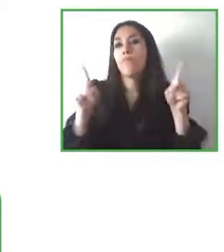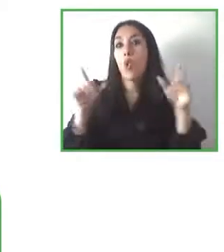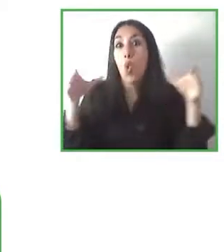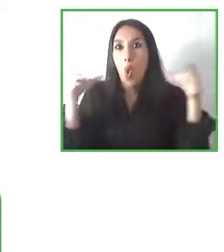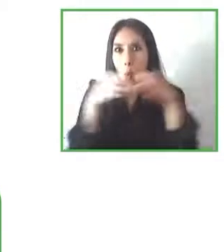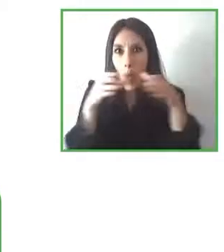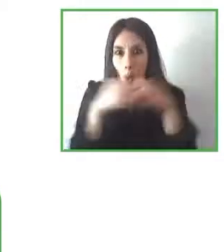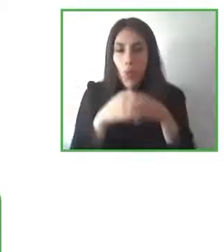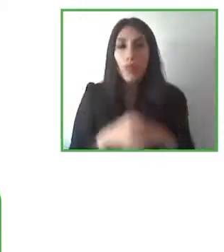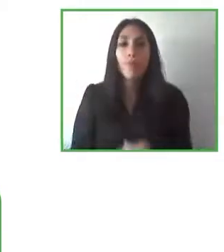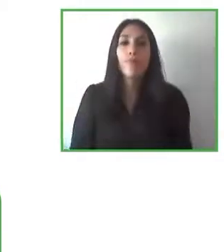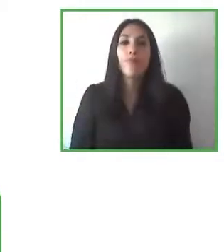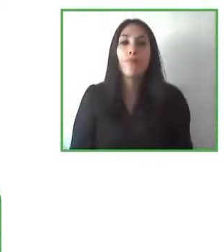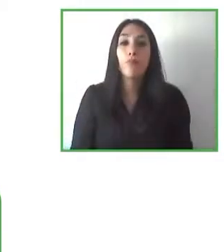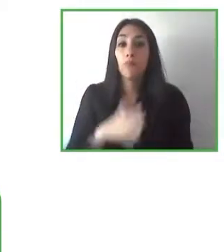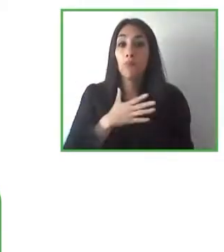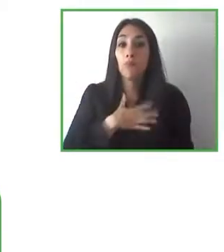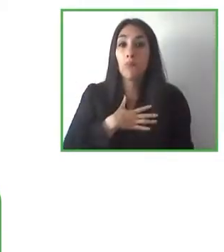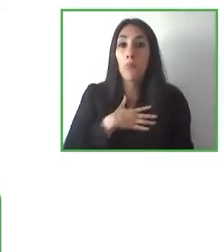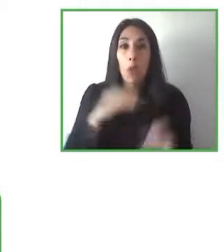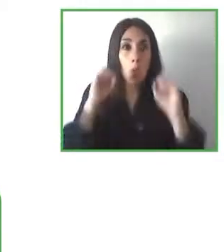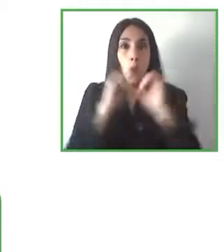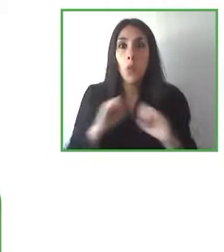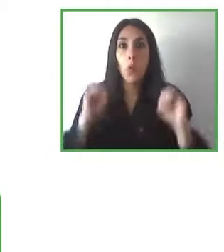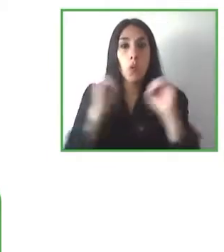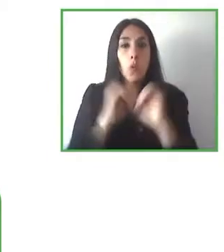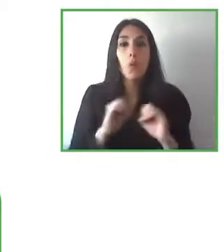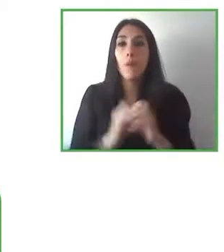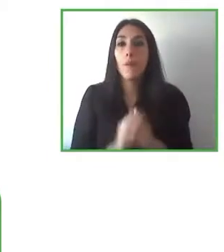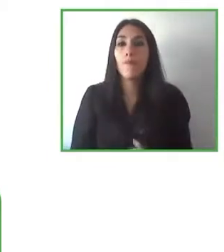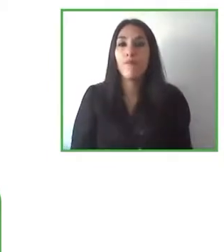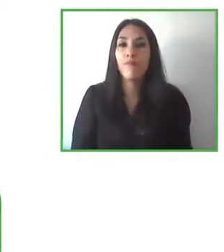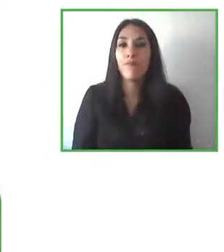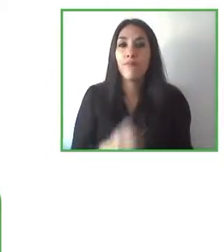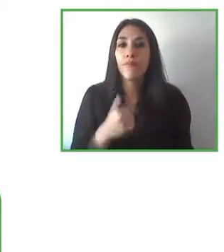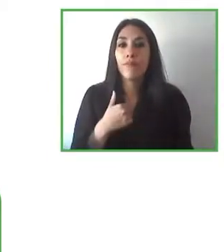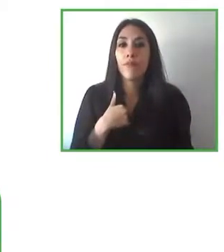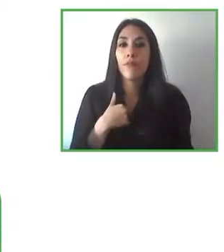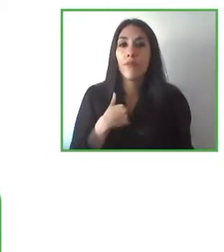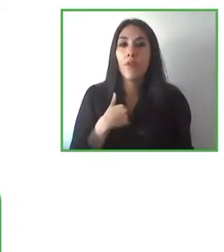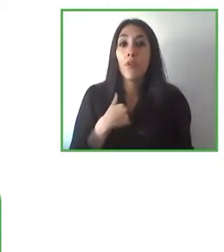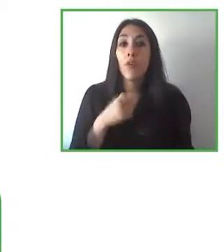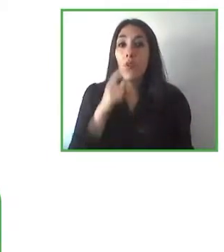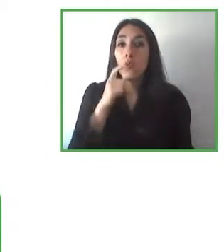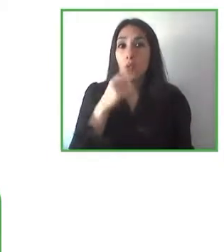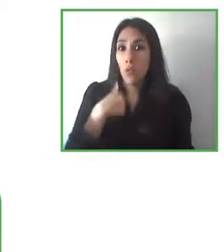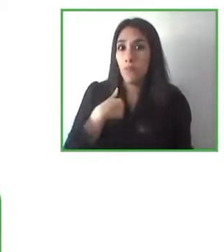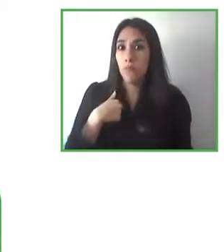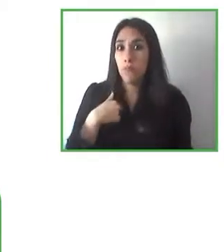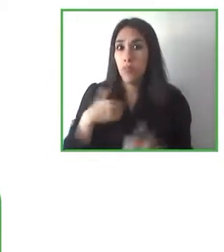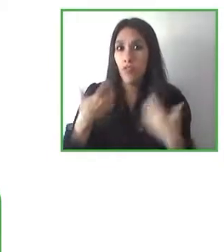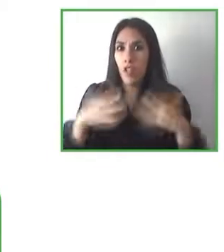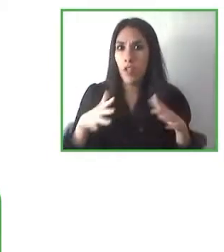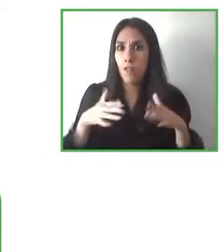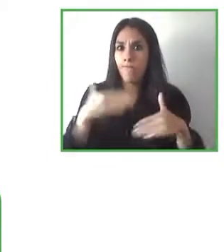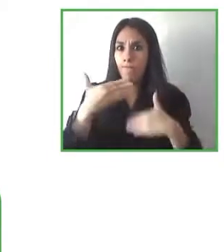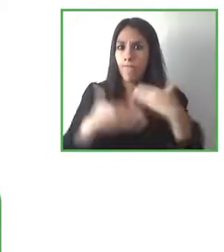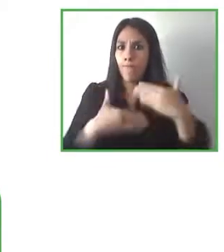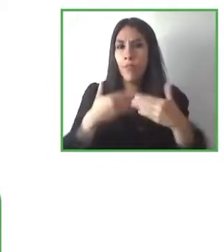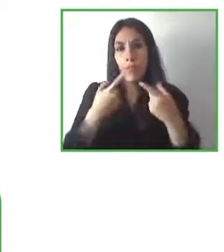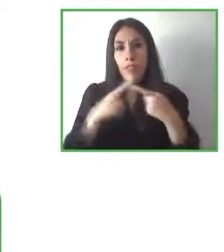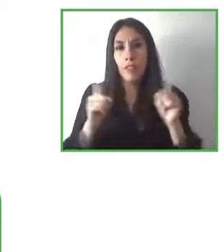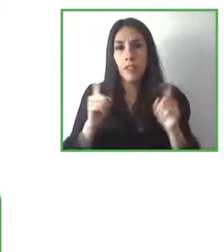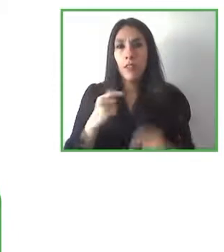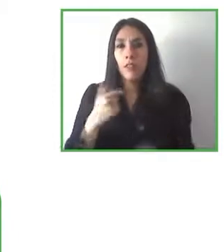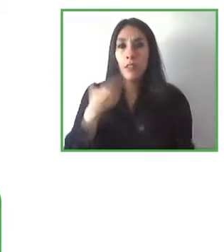discapacidad sino una capacidad diferente muy bien óptima traducción perfecto pues eso yo creo que esta es mi frase